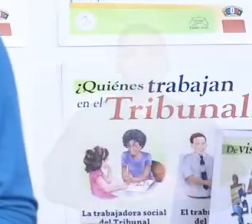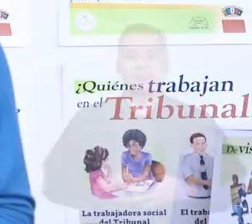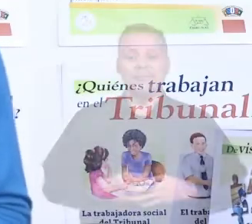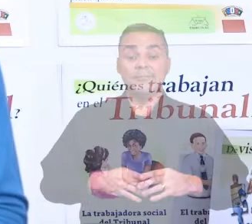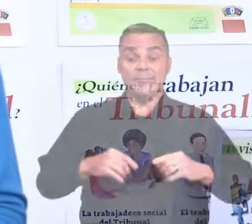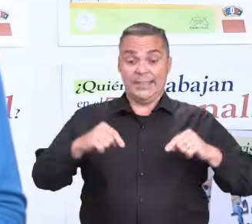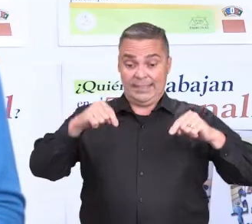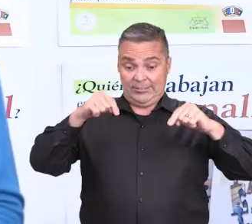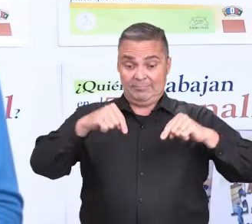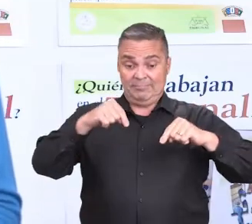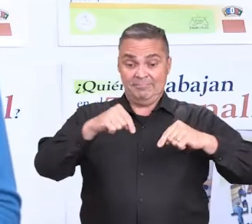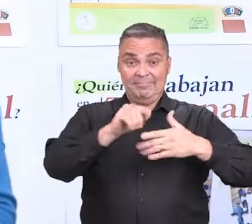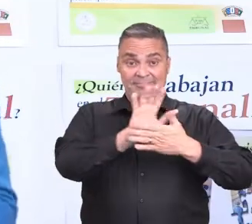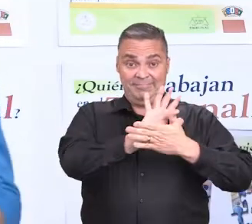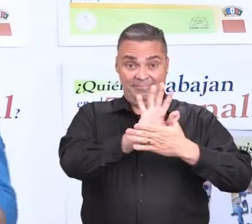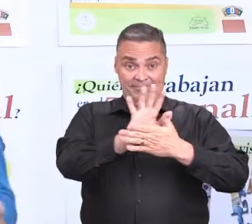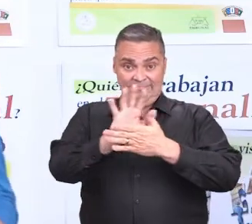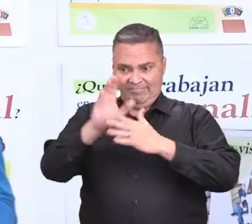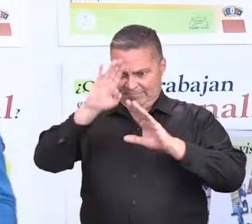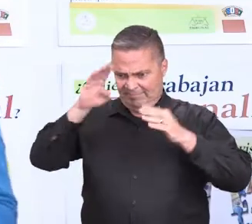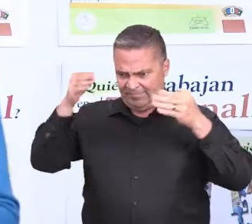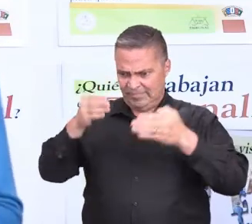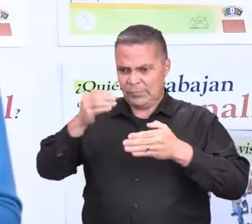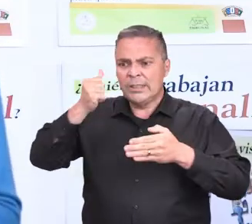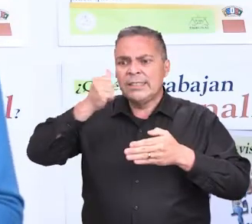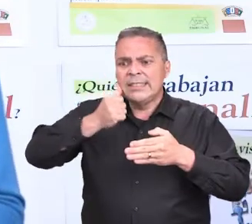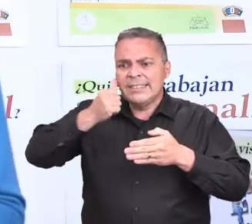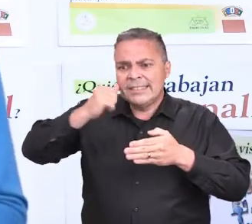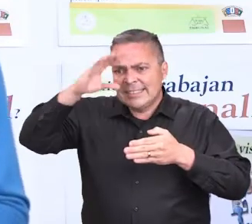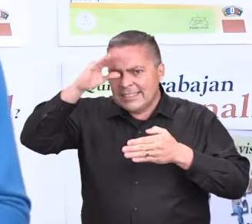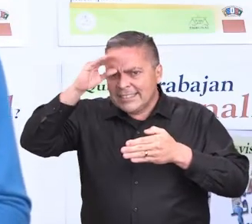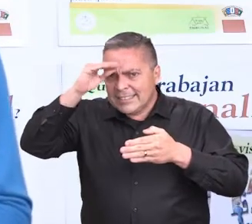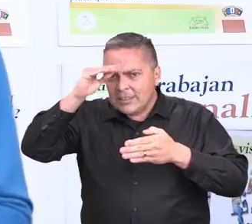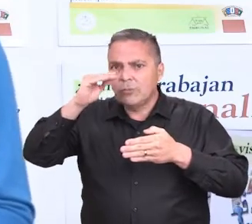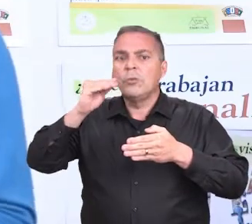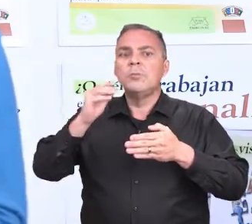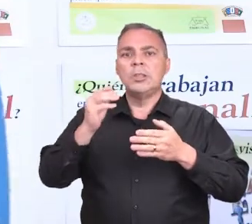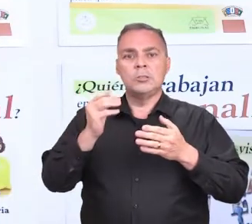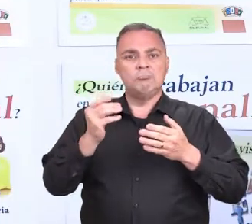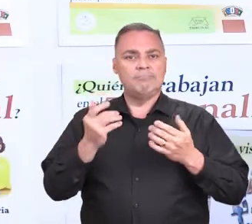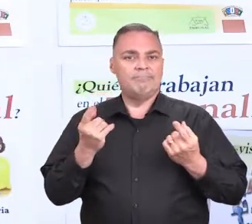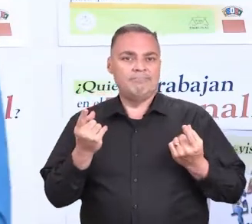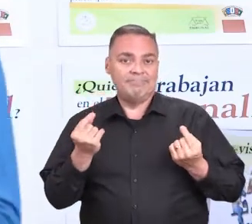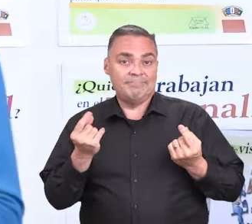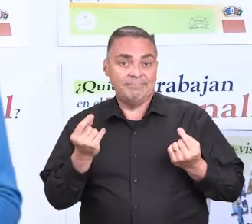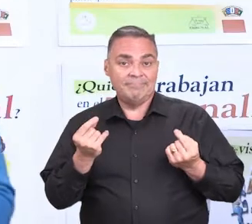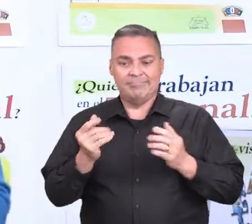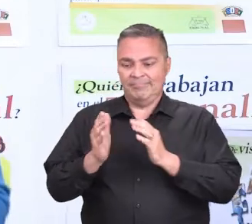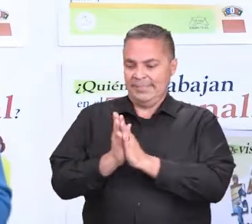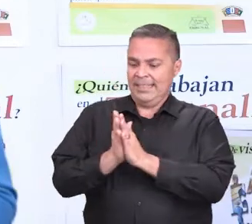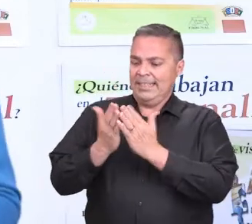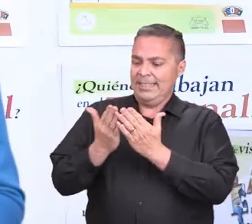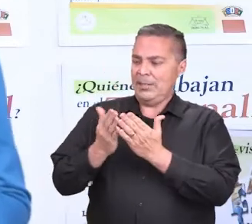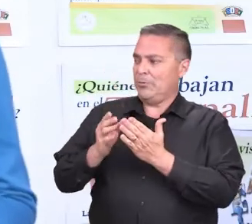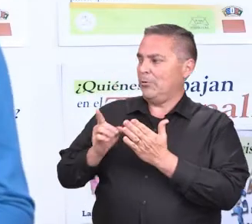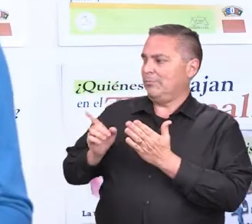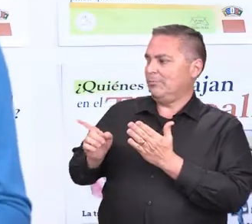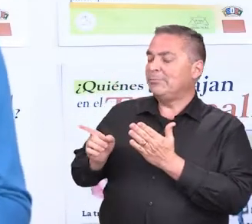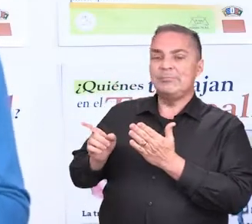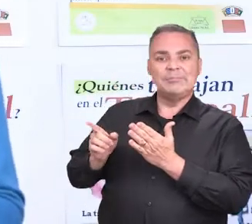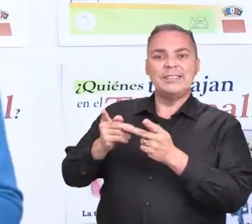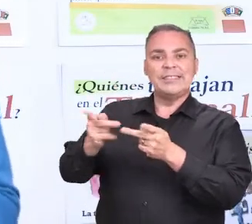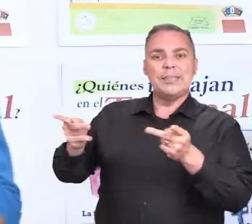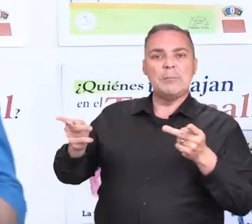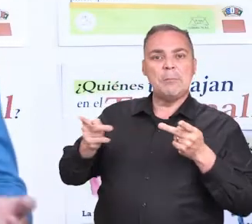dirigidos a niños y a niñas, se discuten los temas presentados en el libro Espacio Imaginario. Espacio